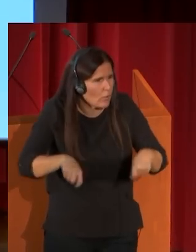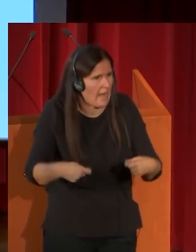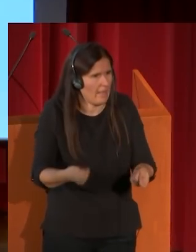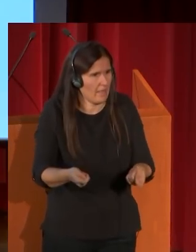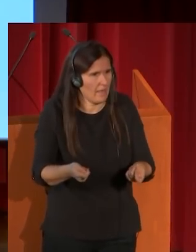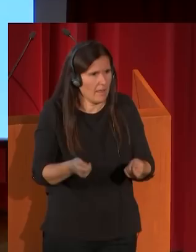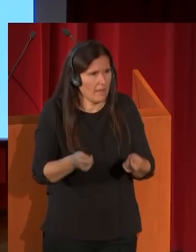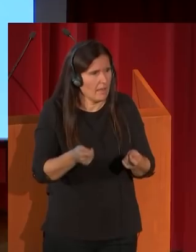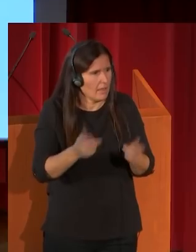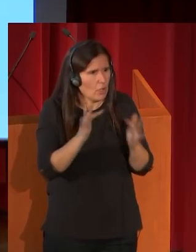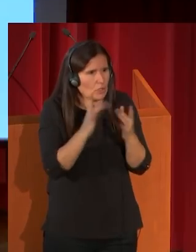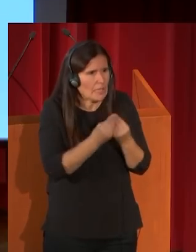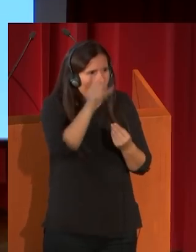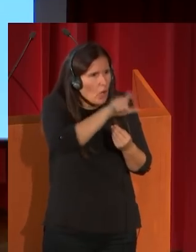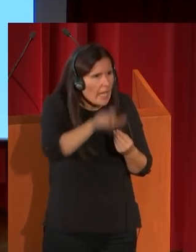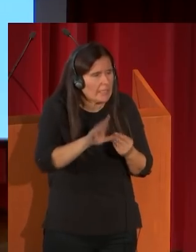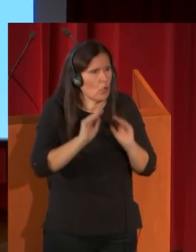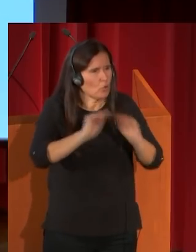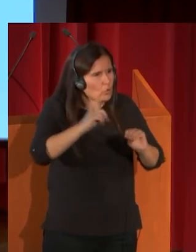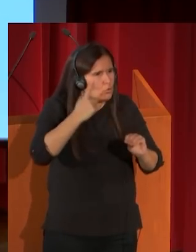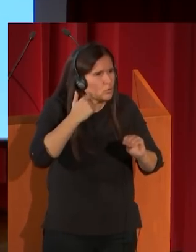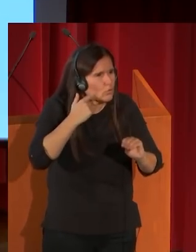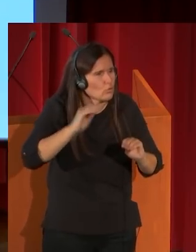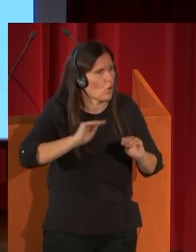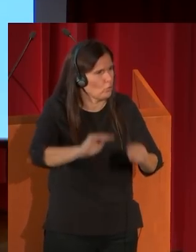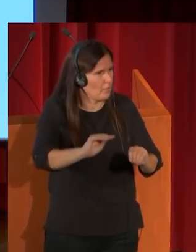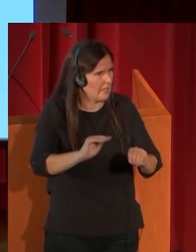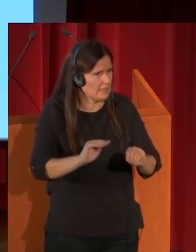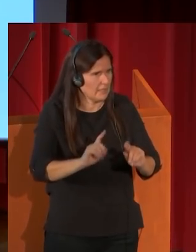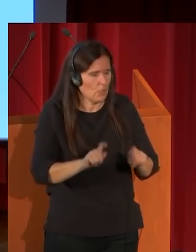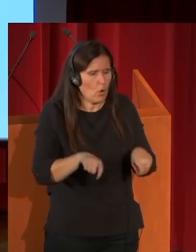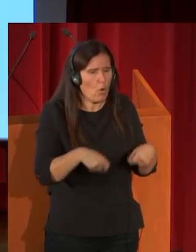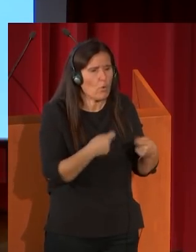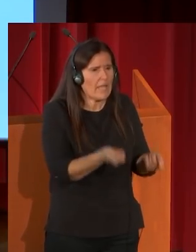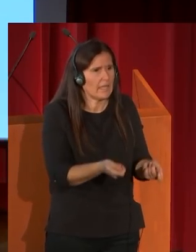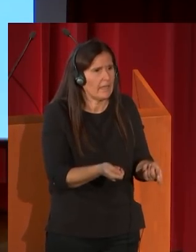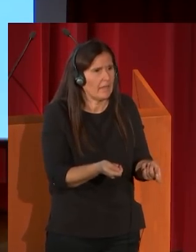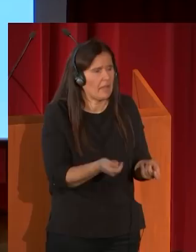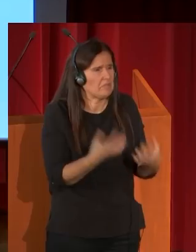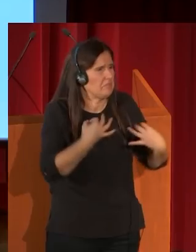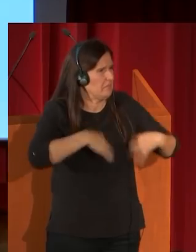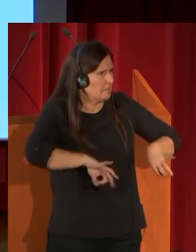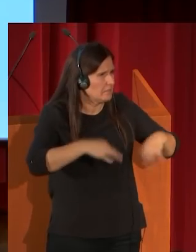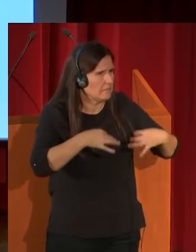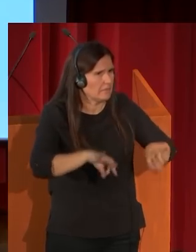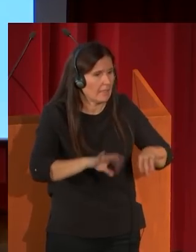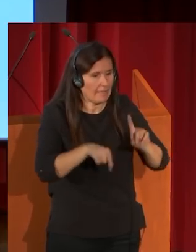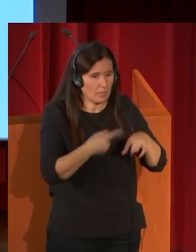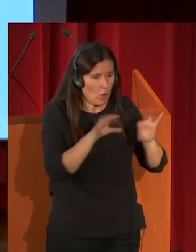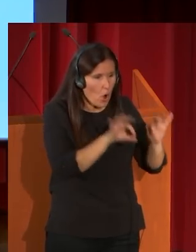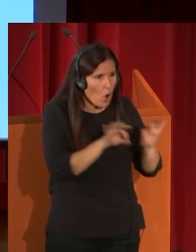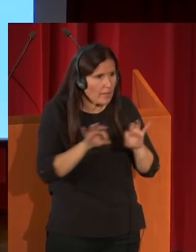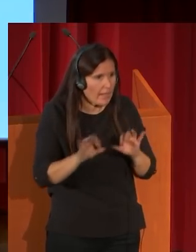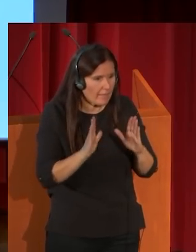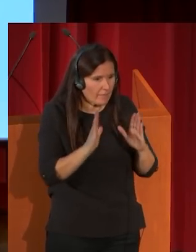contacto con los tipos y las costumbres. Una naturaleza despojada, una naturaleza escueta, en donde ordenada en franjas